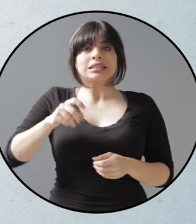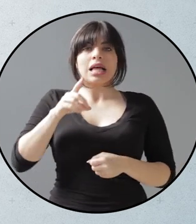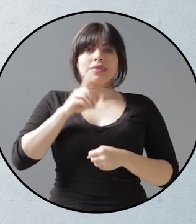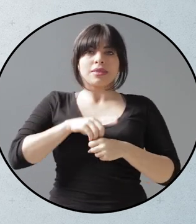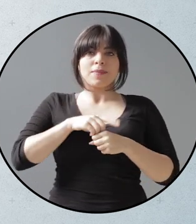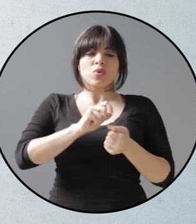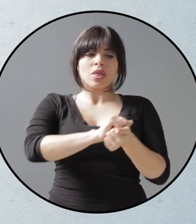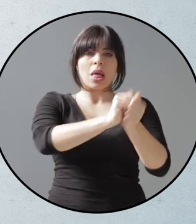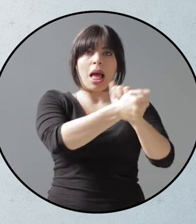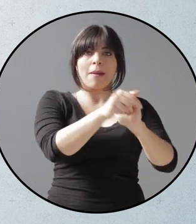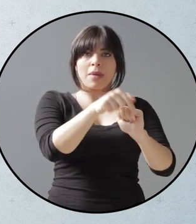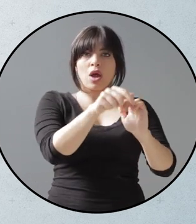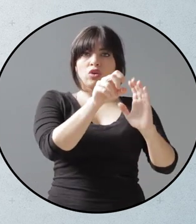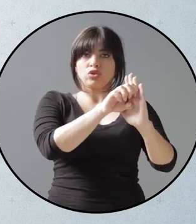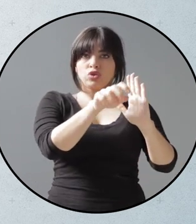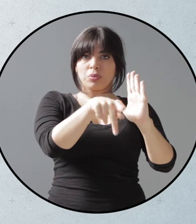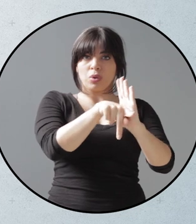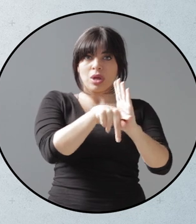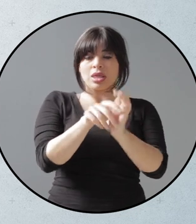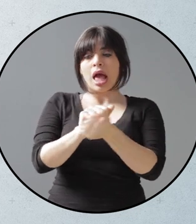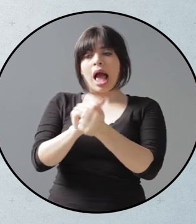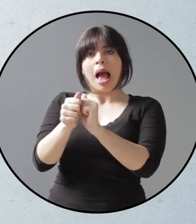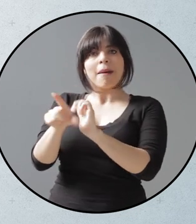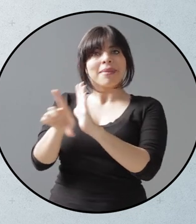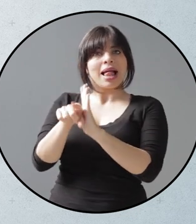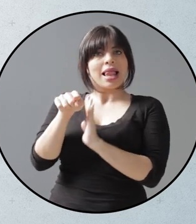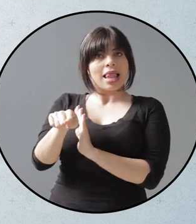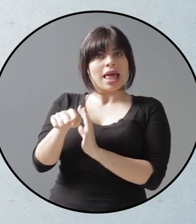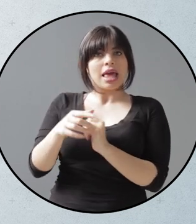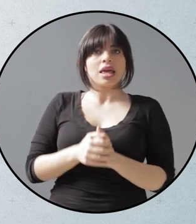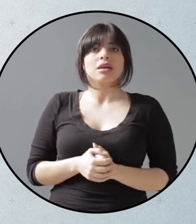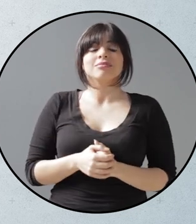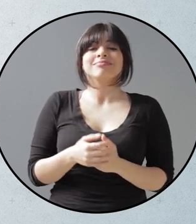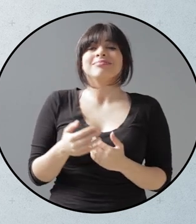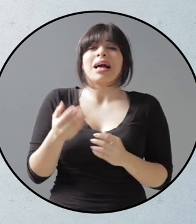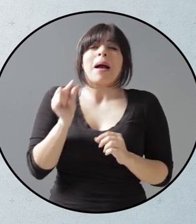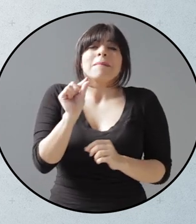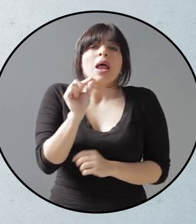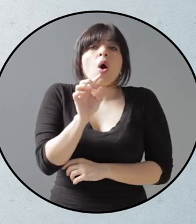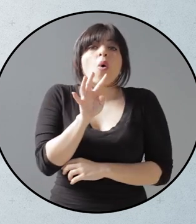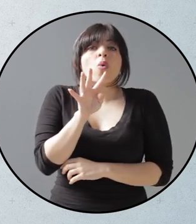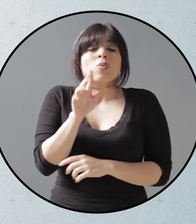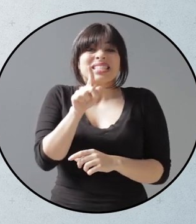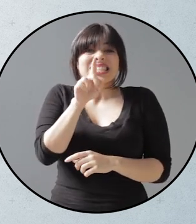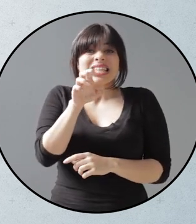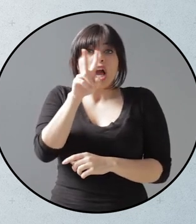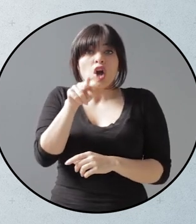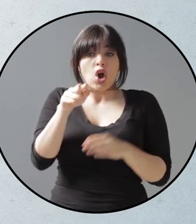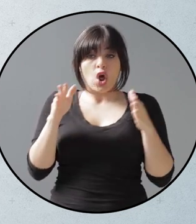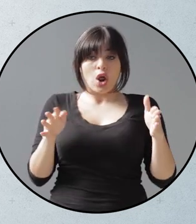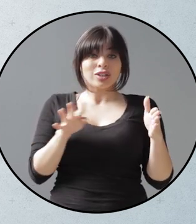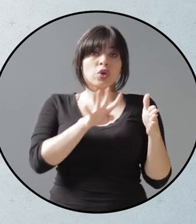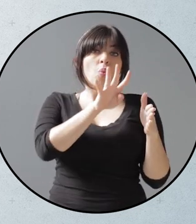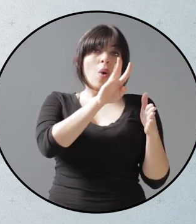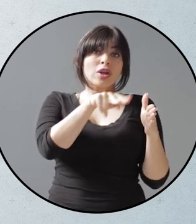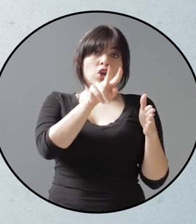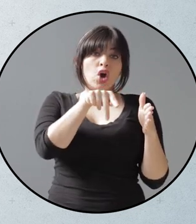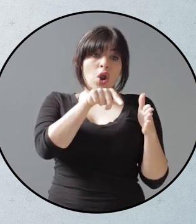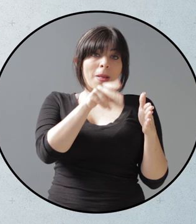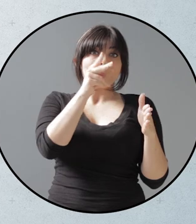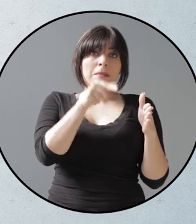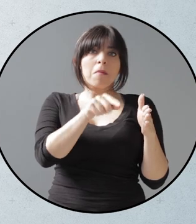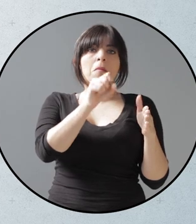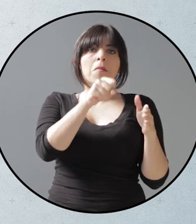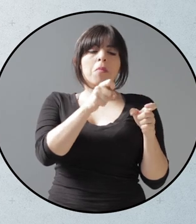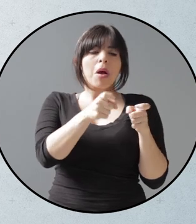se necesita que los diputados realicen un cambio en la constitución política o en las leyes. Apenas 4 de cada 100 colones